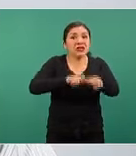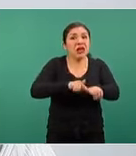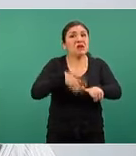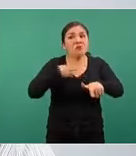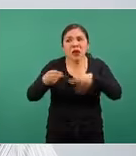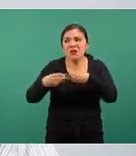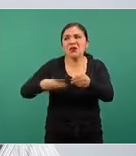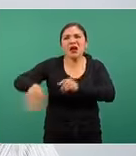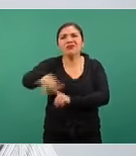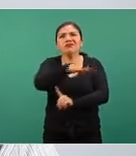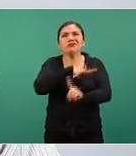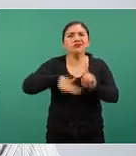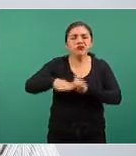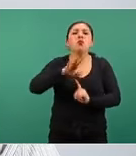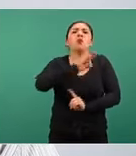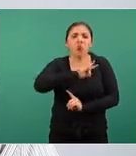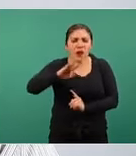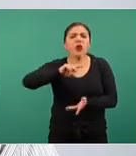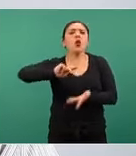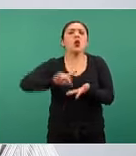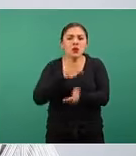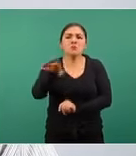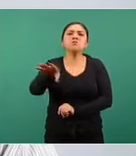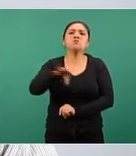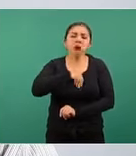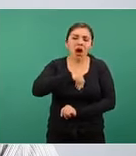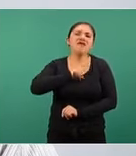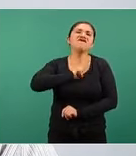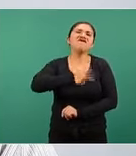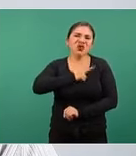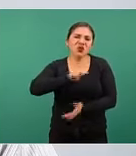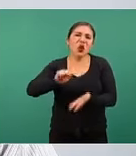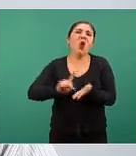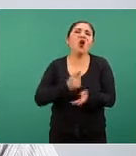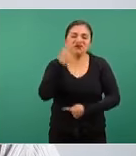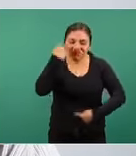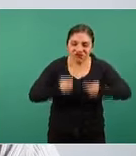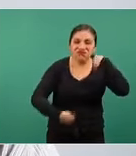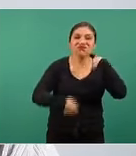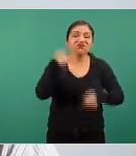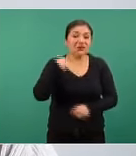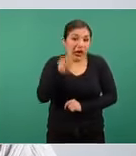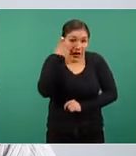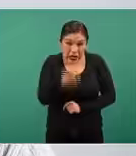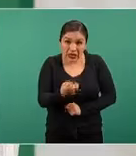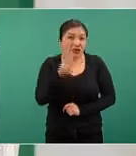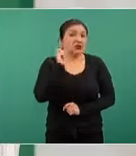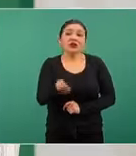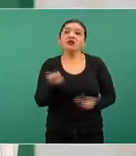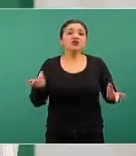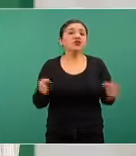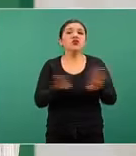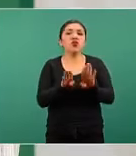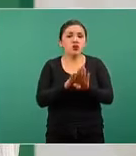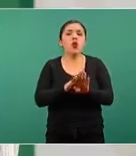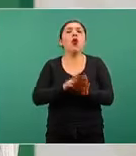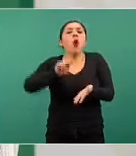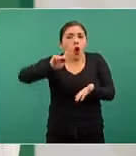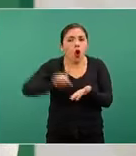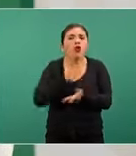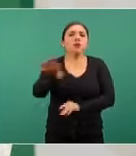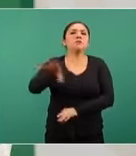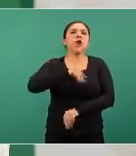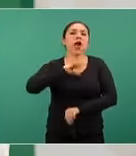de circulación viral, puedo nuevamente llegar a tener el virus en mis vías respiratorias. Eso sería directamente reinfectar.